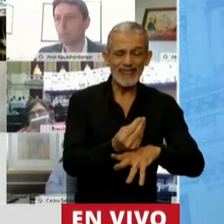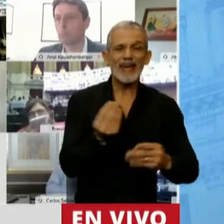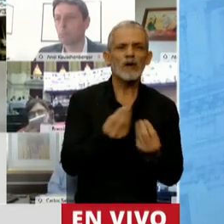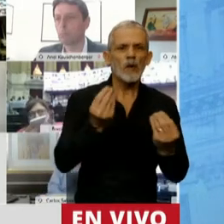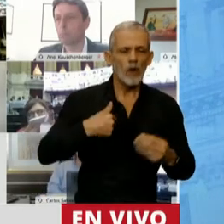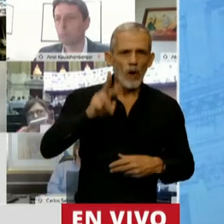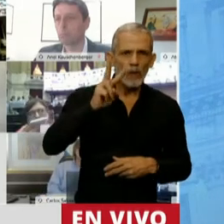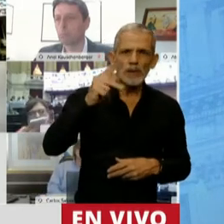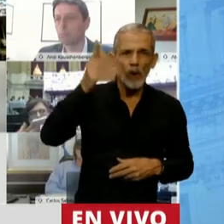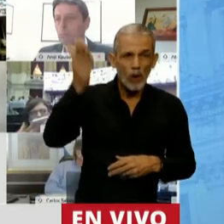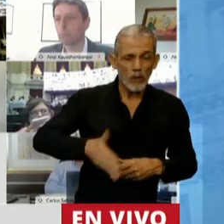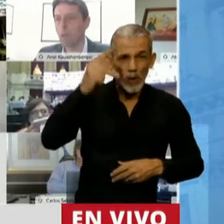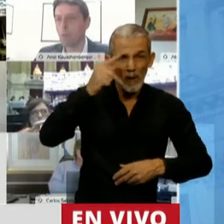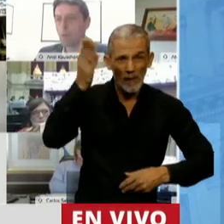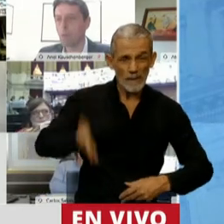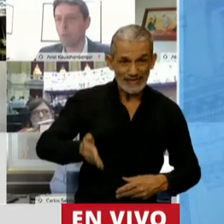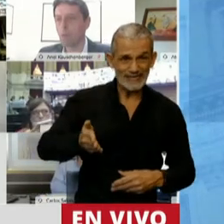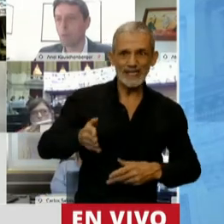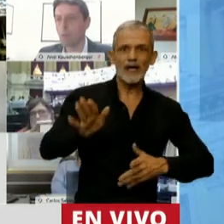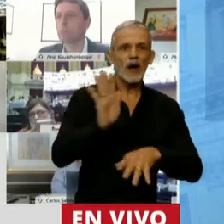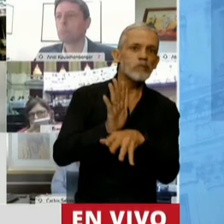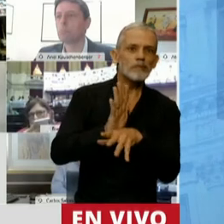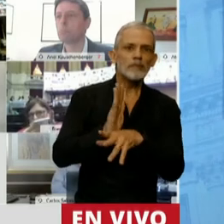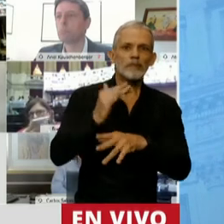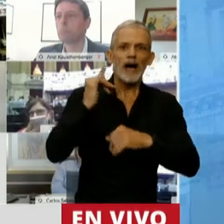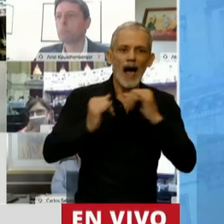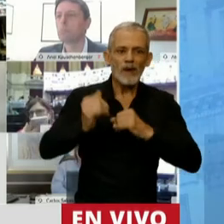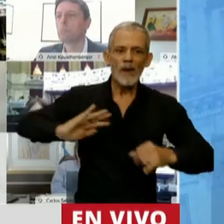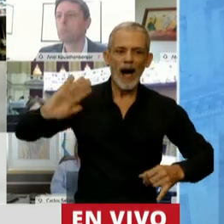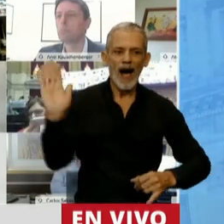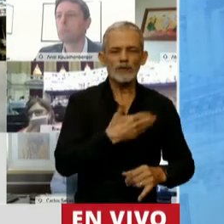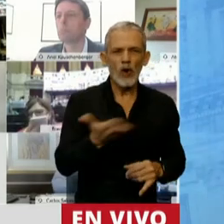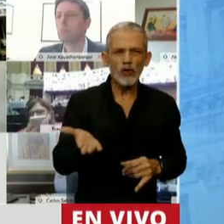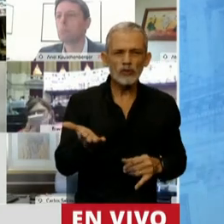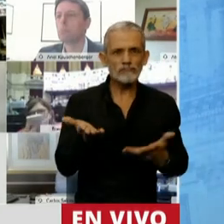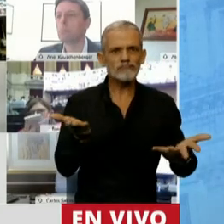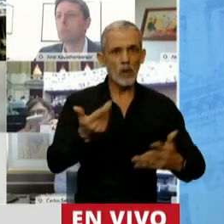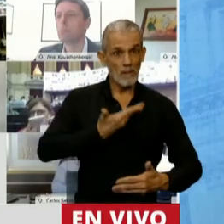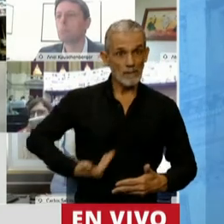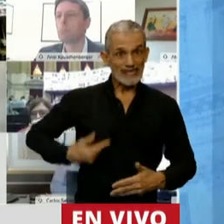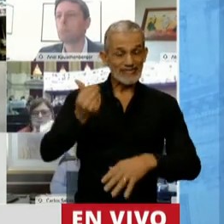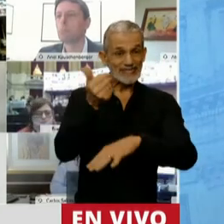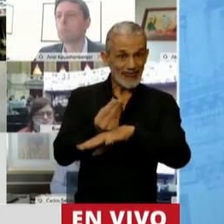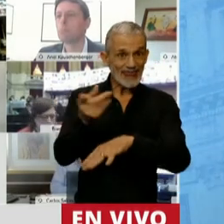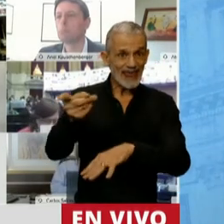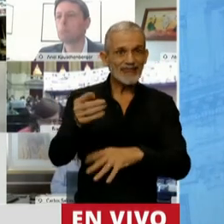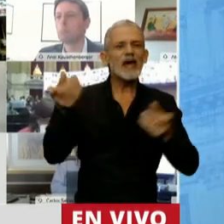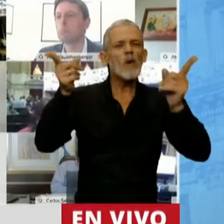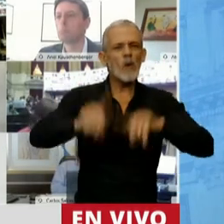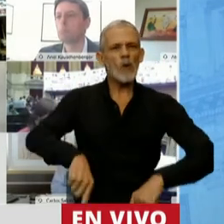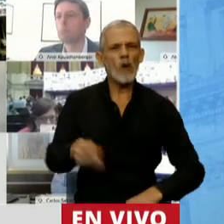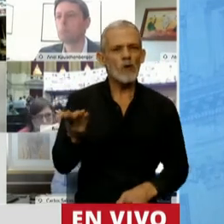Néstor, a un presidente que empezaba a hablarnos a nosotros y a todos y a todas las argentinas y argentinos. Un presidente que volvió